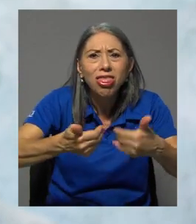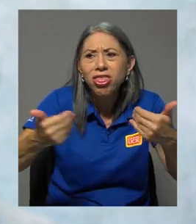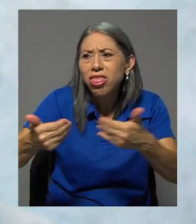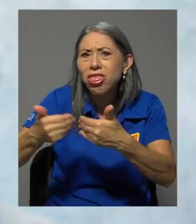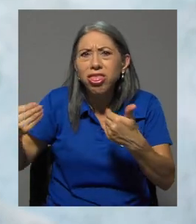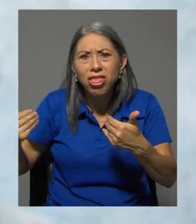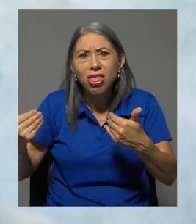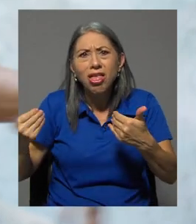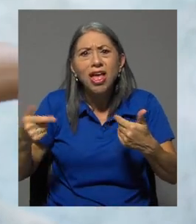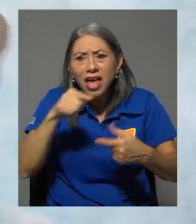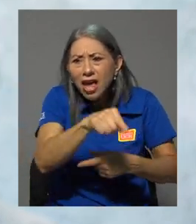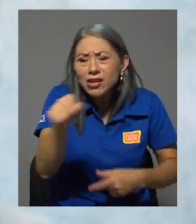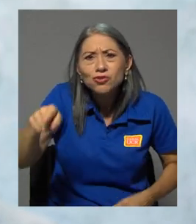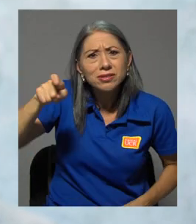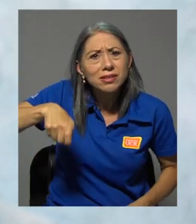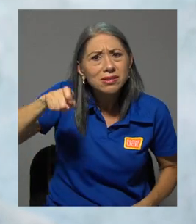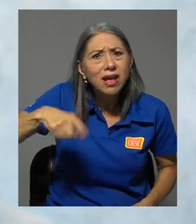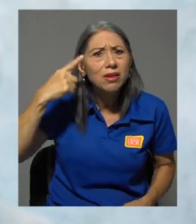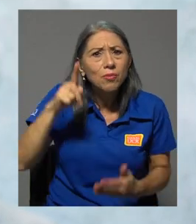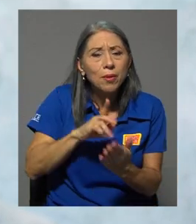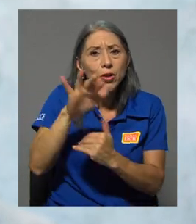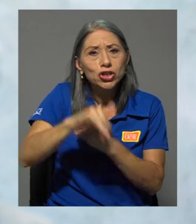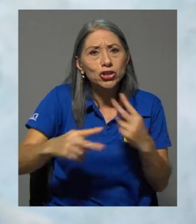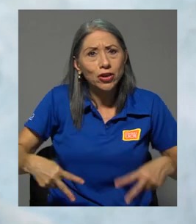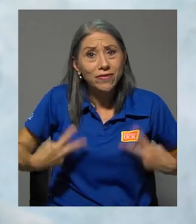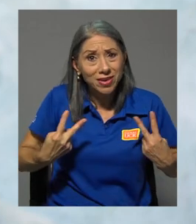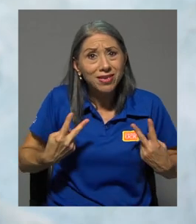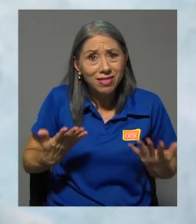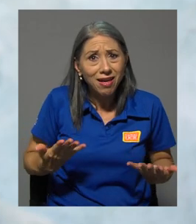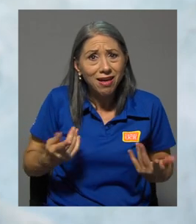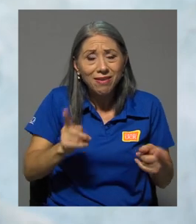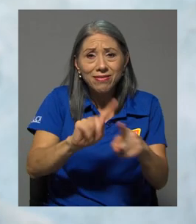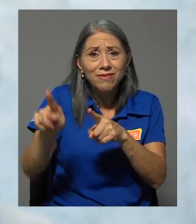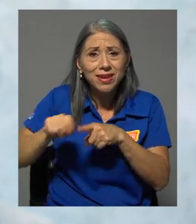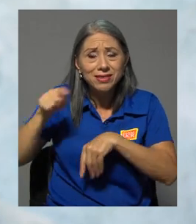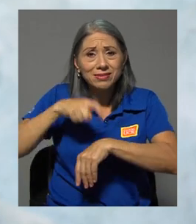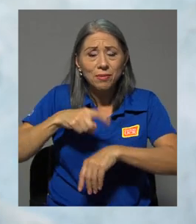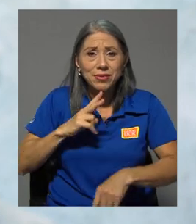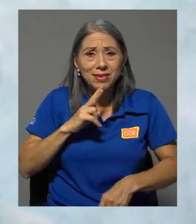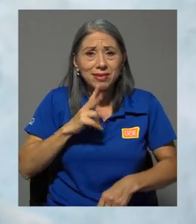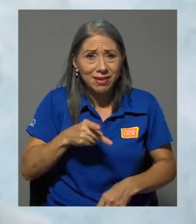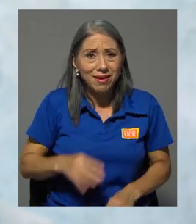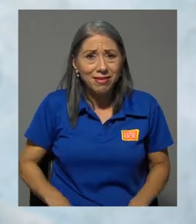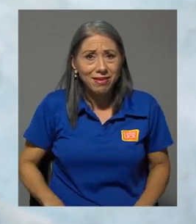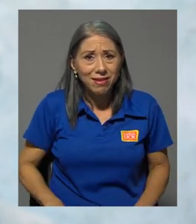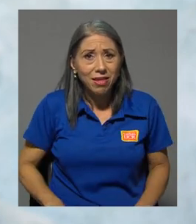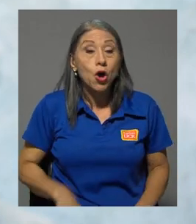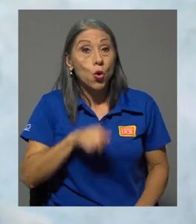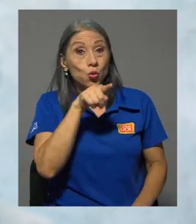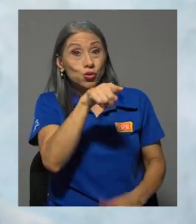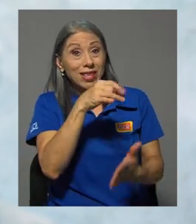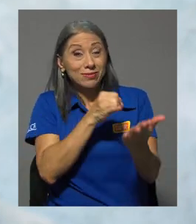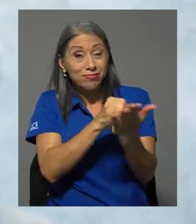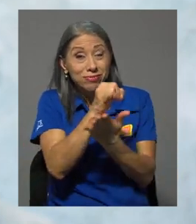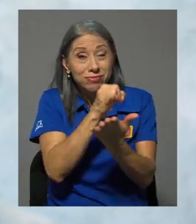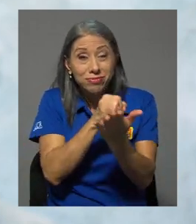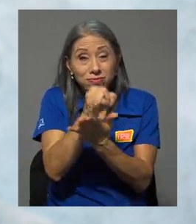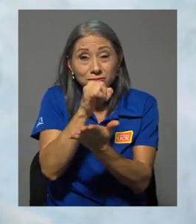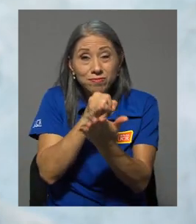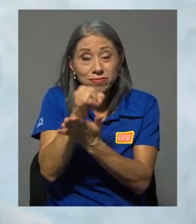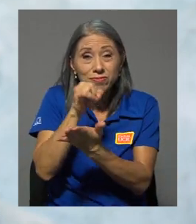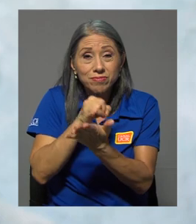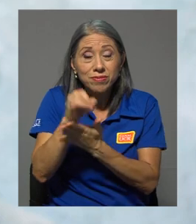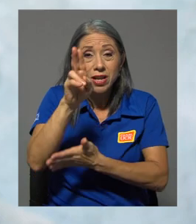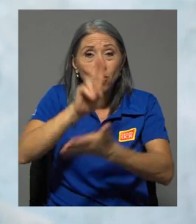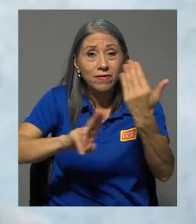necesarias para poder construir un proyecto de vida, en las diferentes etapas de la vida. En este estudio que ustedes hacen en la Universidad de